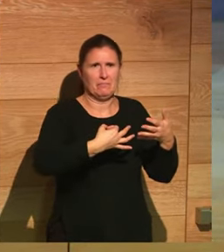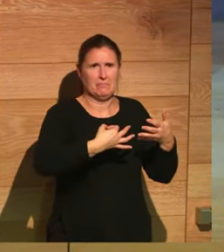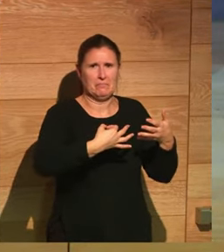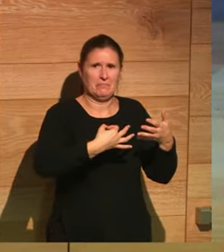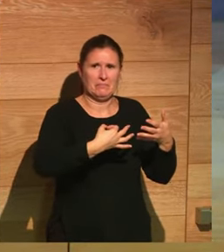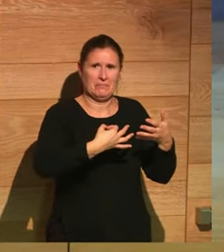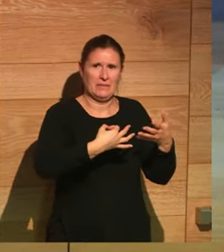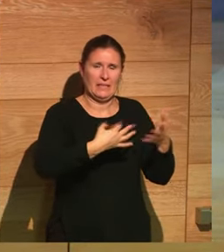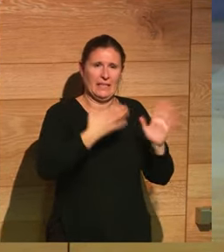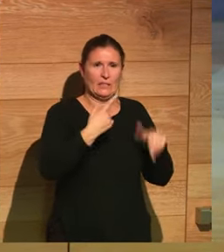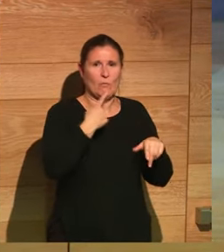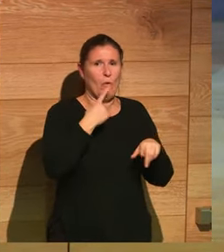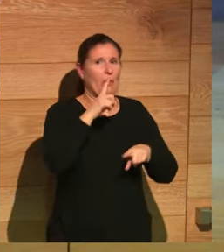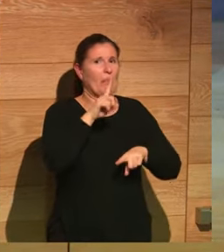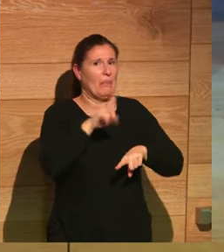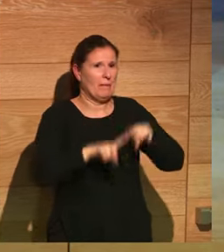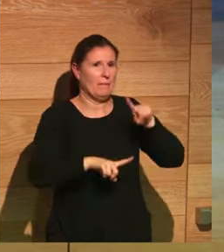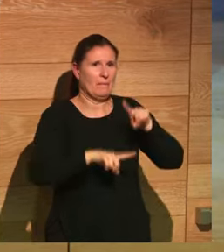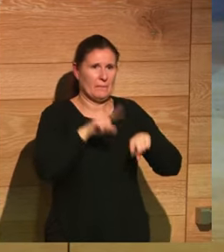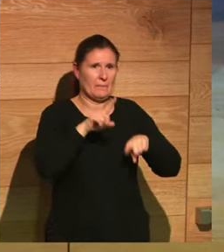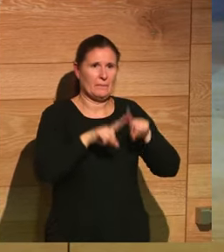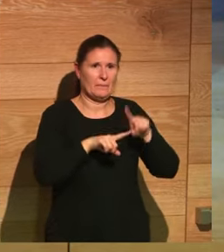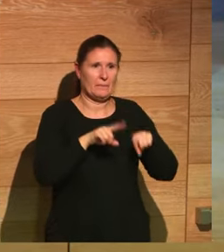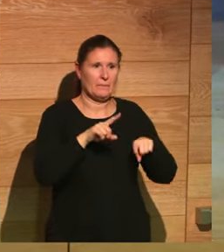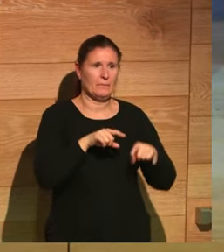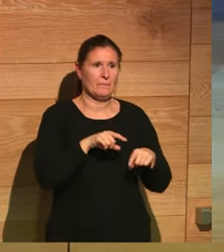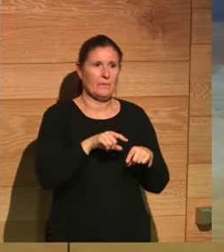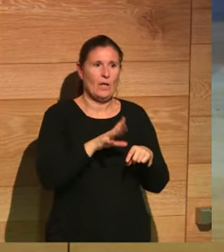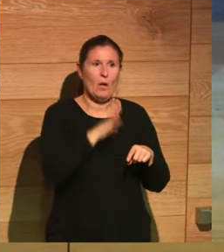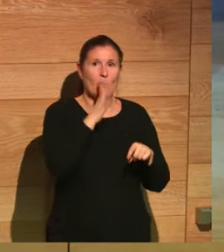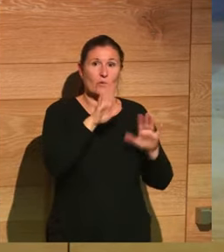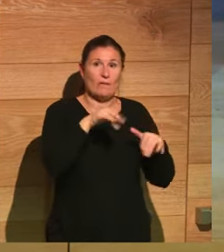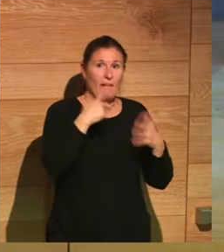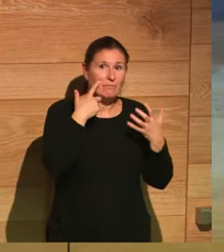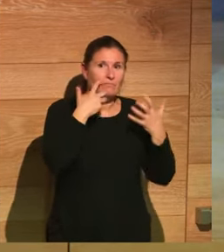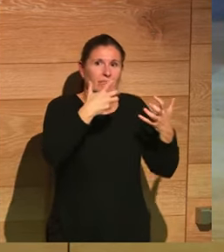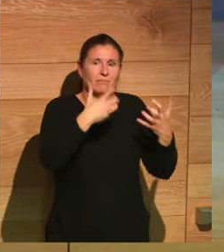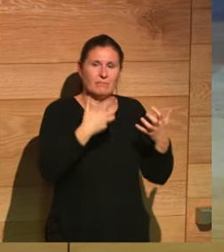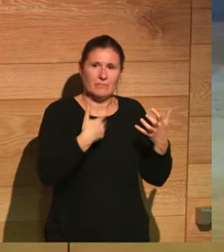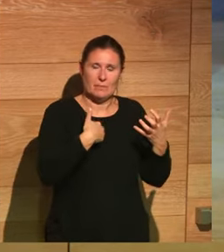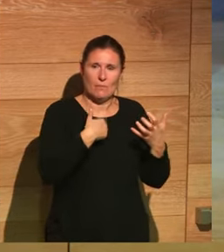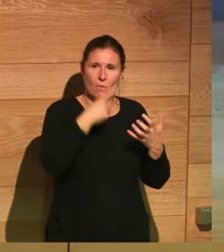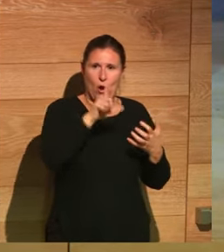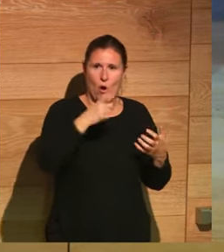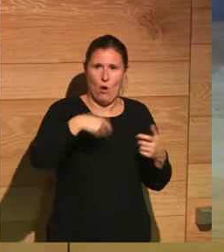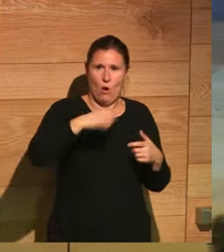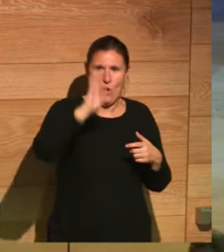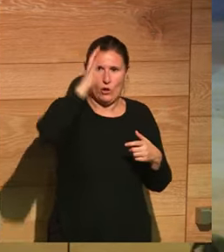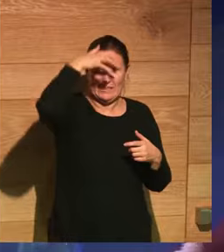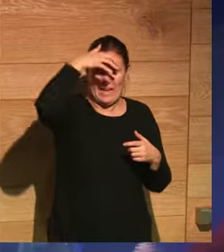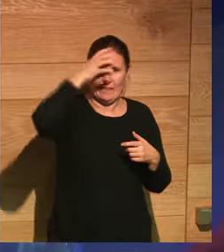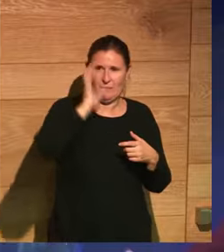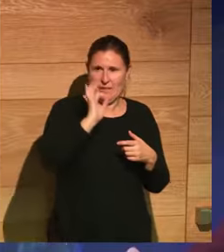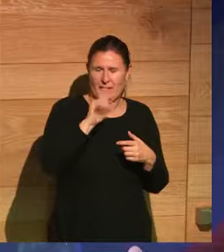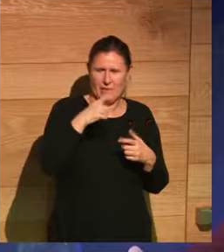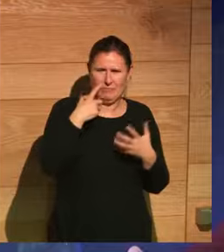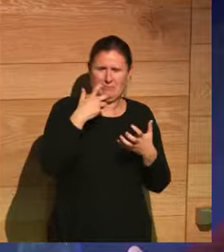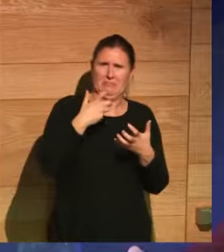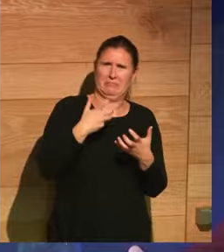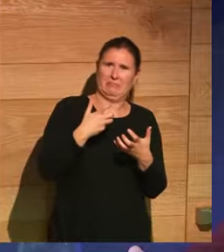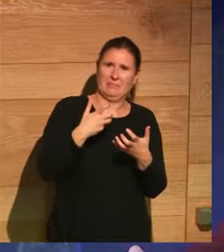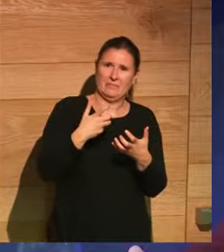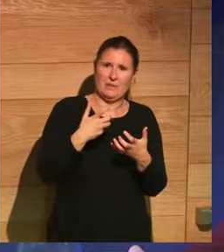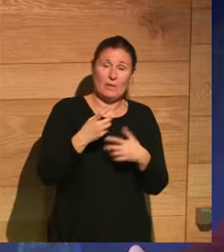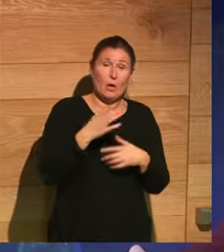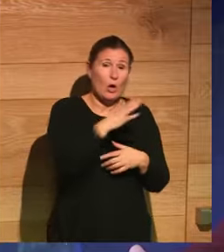sacrosanta. Por eso llamaba tanto la atención lo de Trump, efectivamente. Pero los niños en el